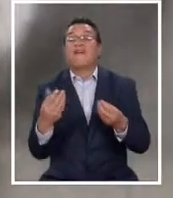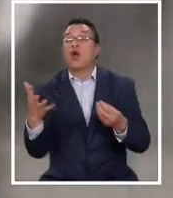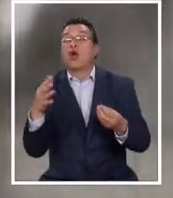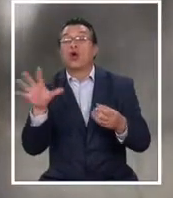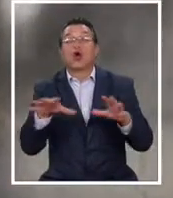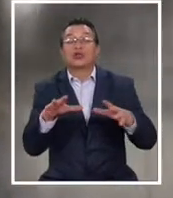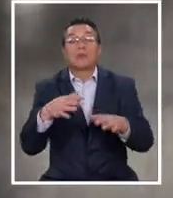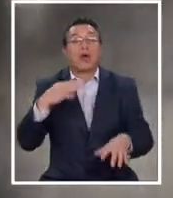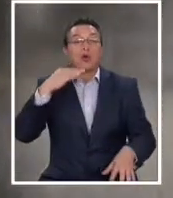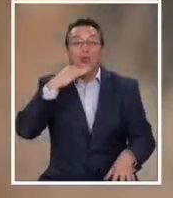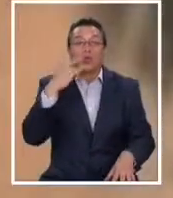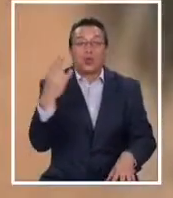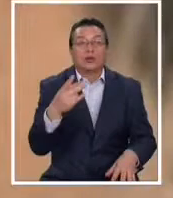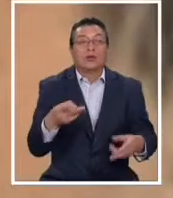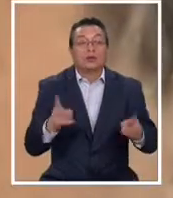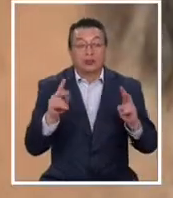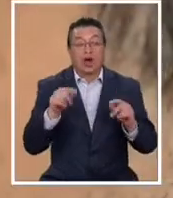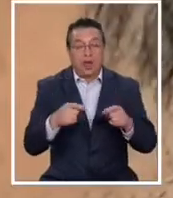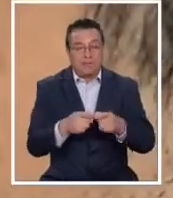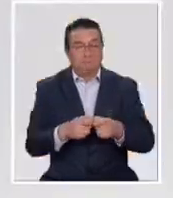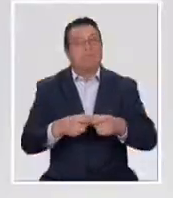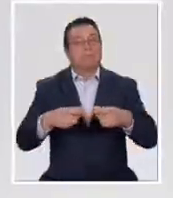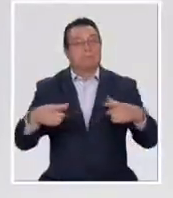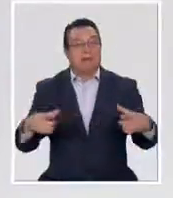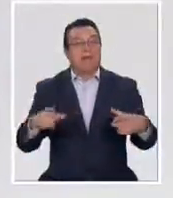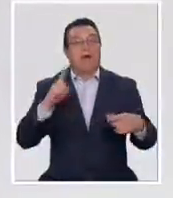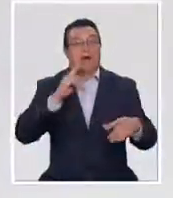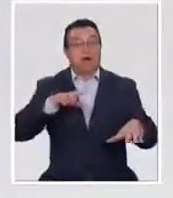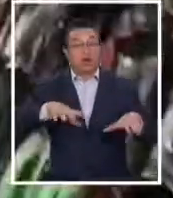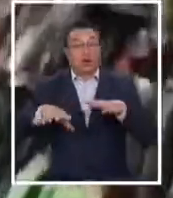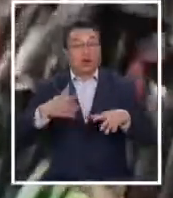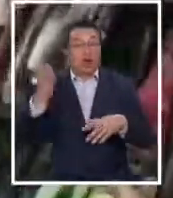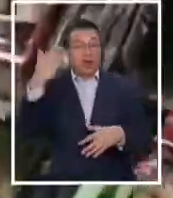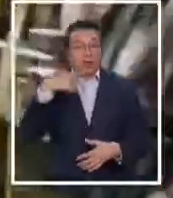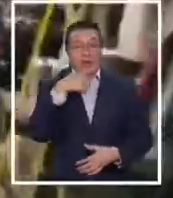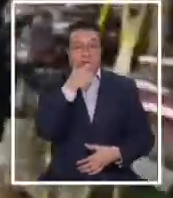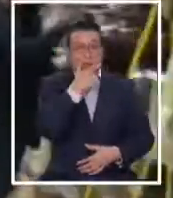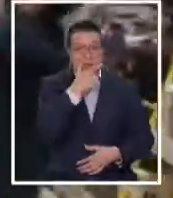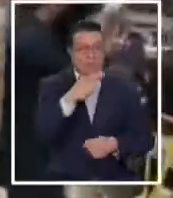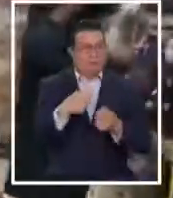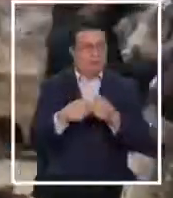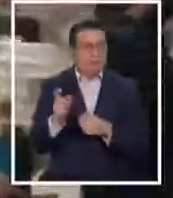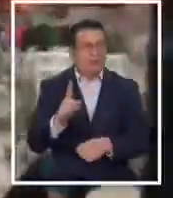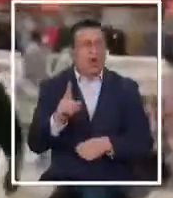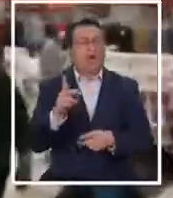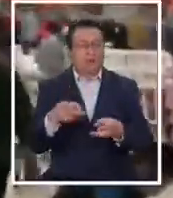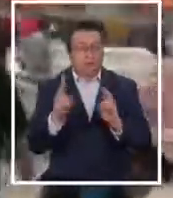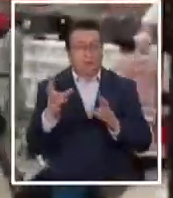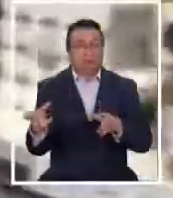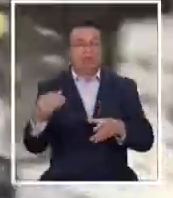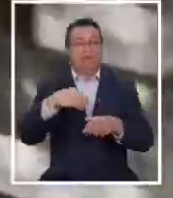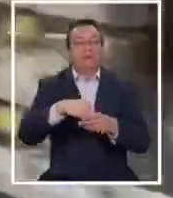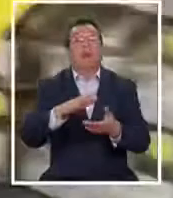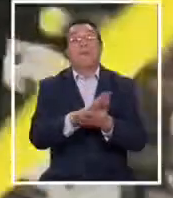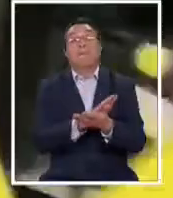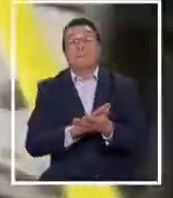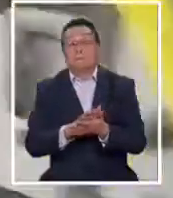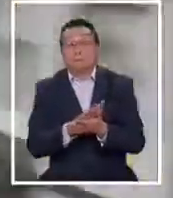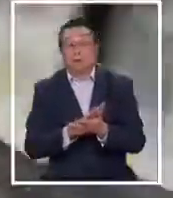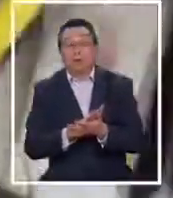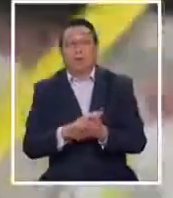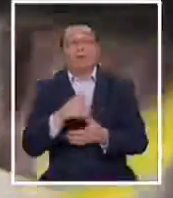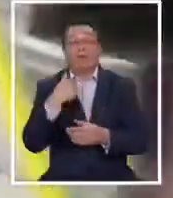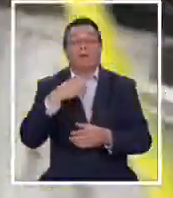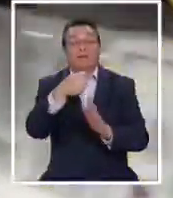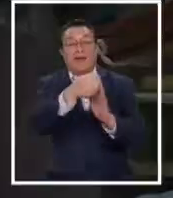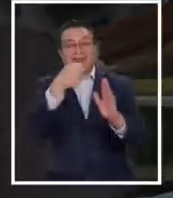esenciales. Ahora el giro se amplió y productos que habían sido cuestionados por no venderse se incorporaron, como por ejemplo, línea